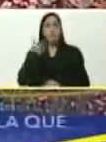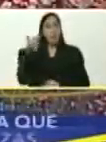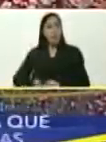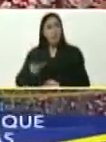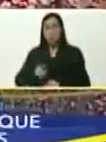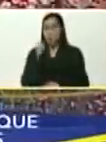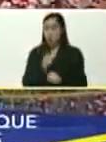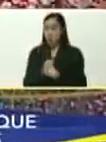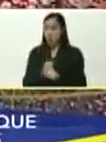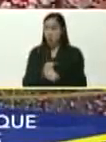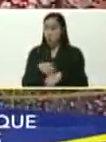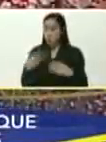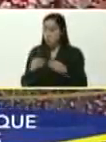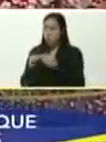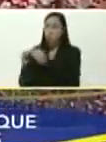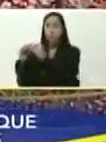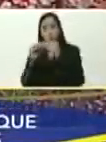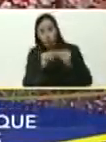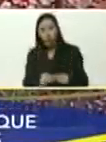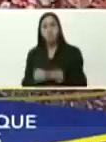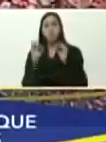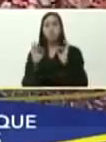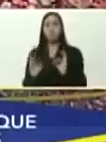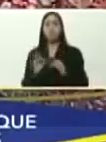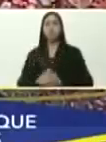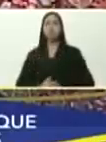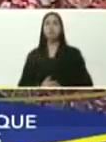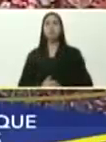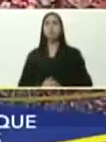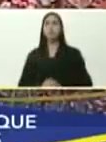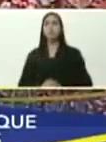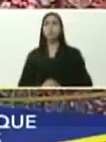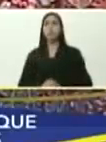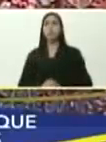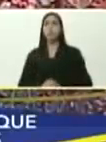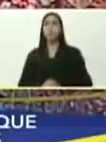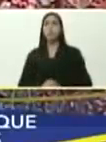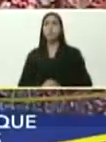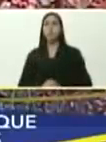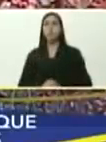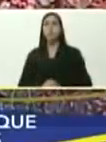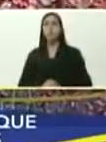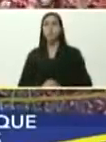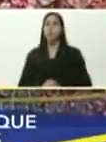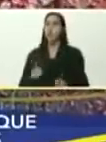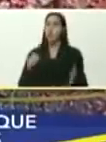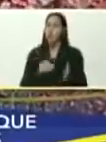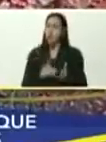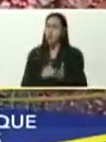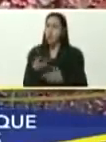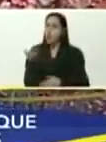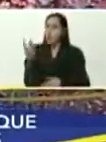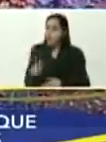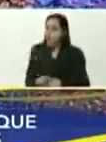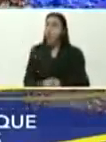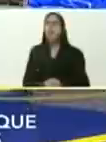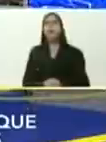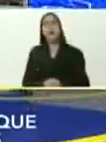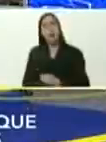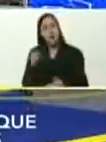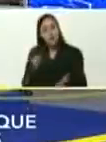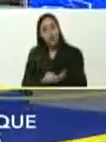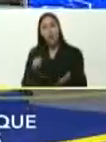el mantenimiento, no sé cuántas veces habrá que insistir en esto,